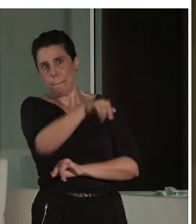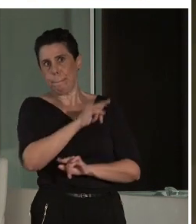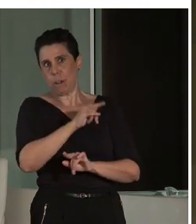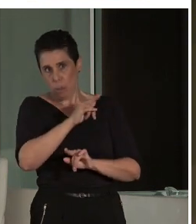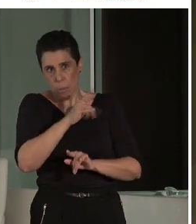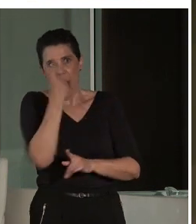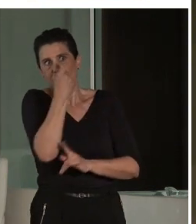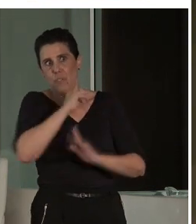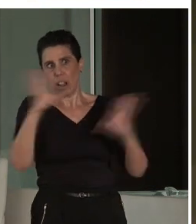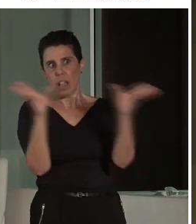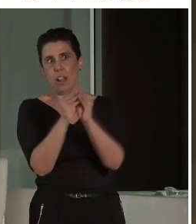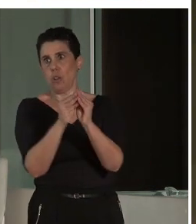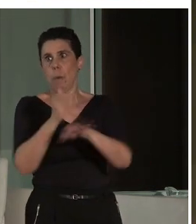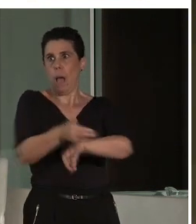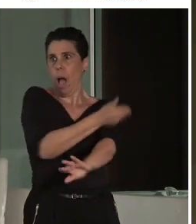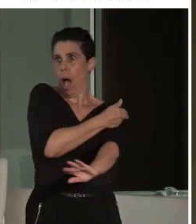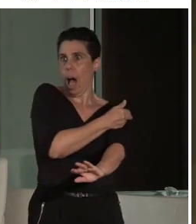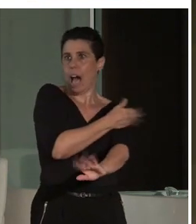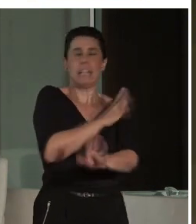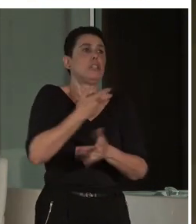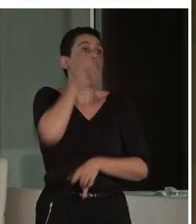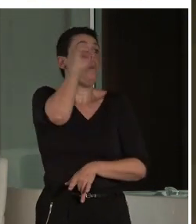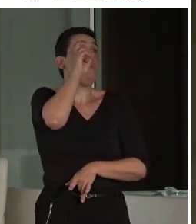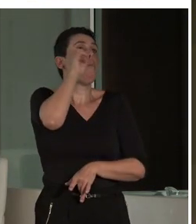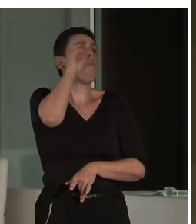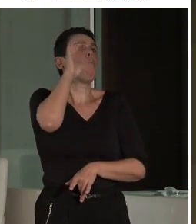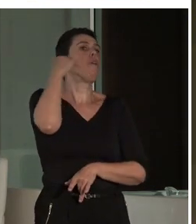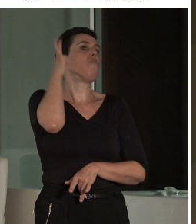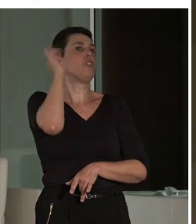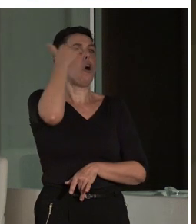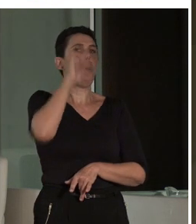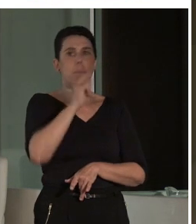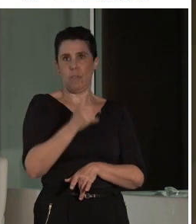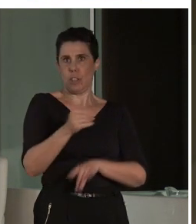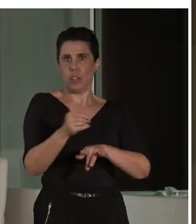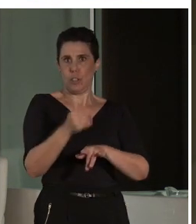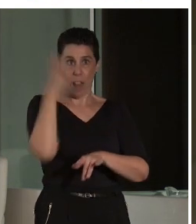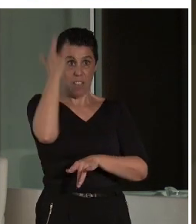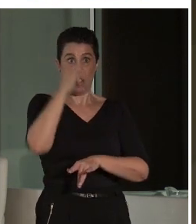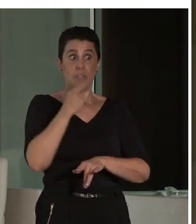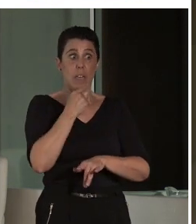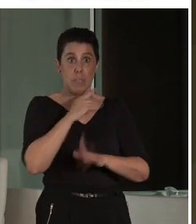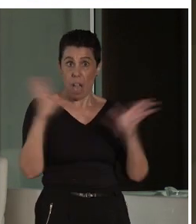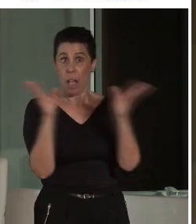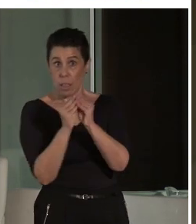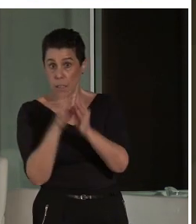la síntesis, pues como diría un profesor o una profesora de filosofía, hay que leerle muy bien un texto, ¿no?, para llegar a la síntesis.